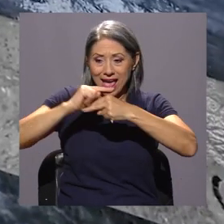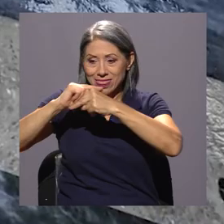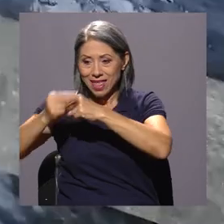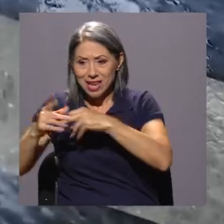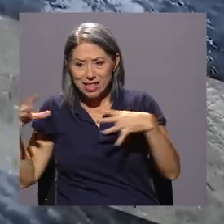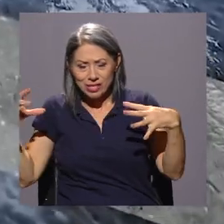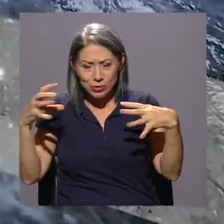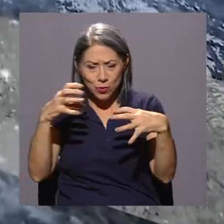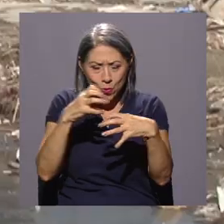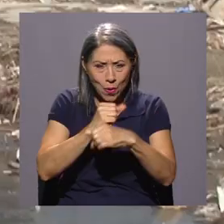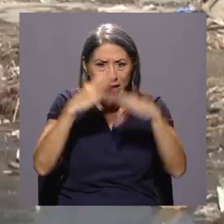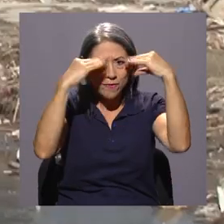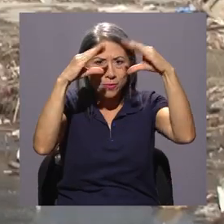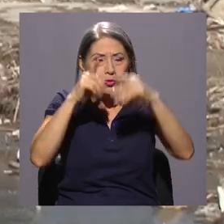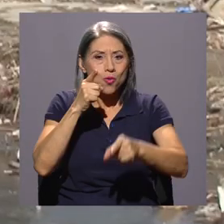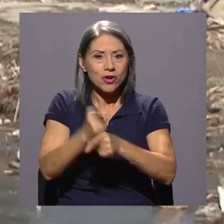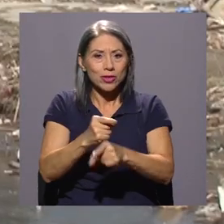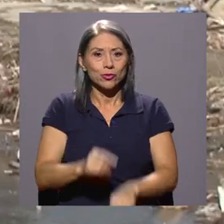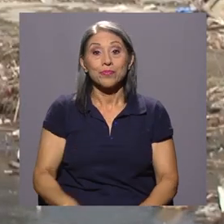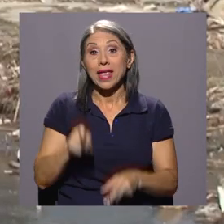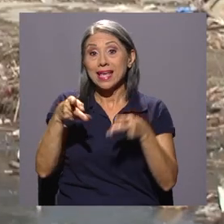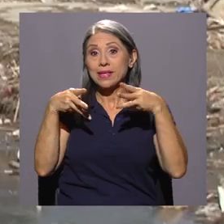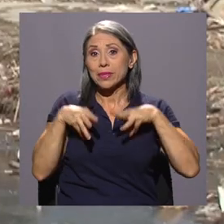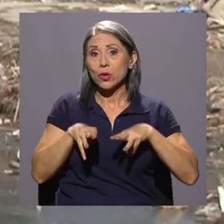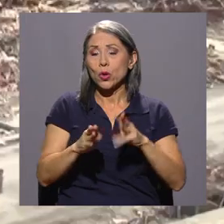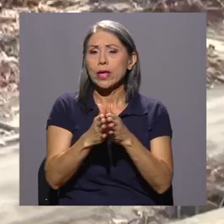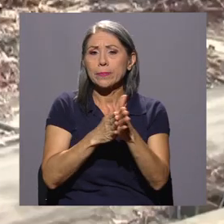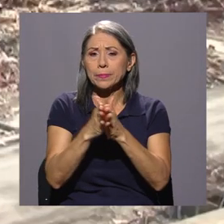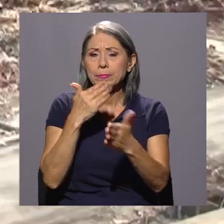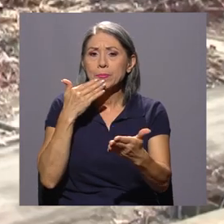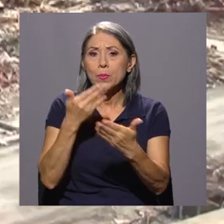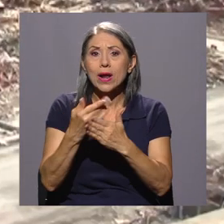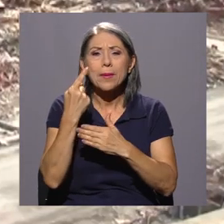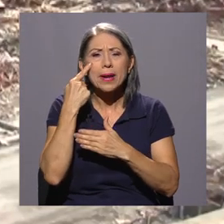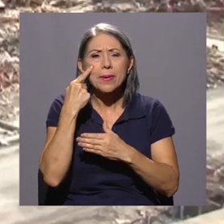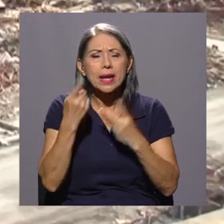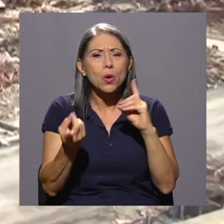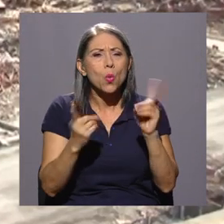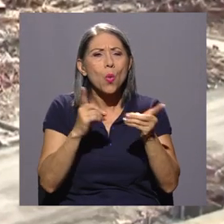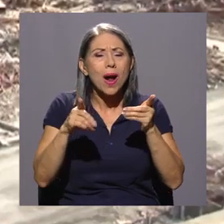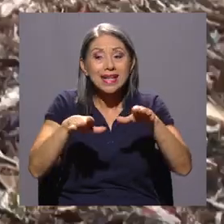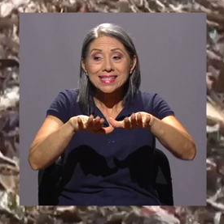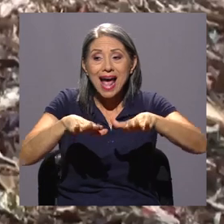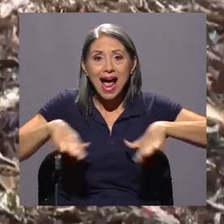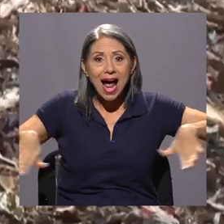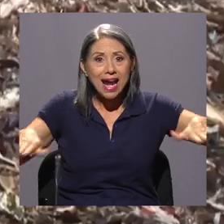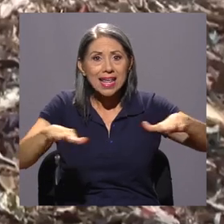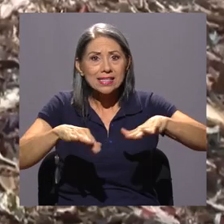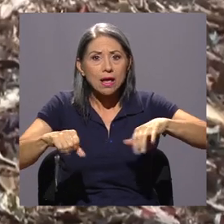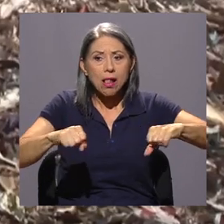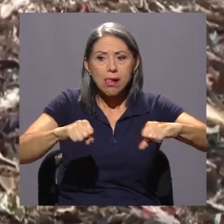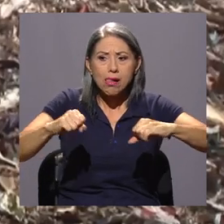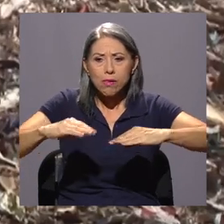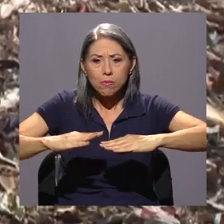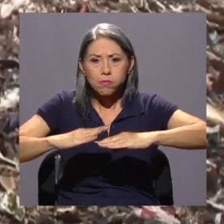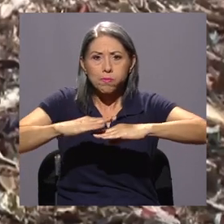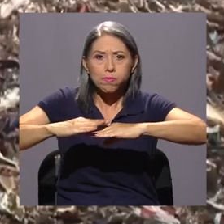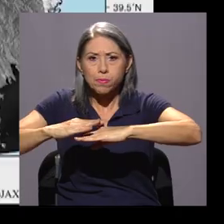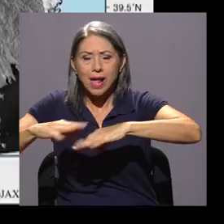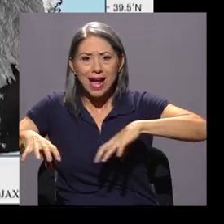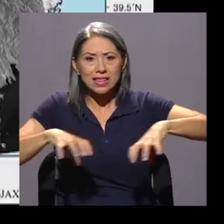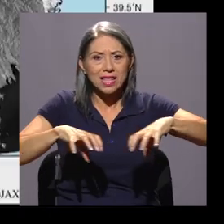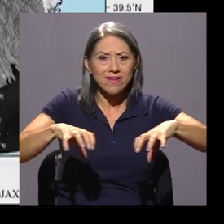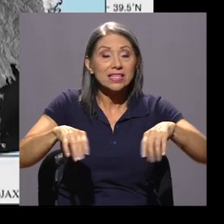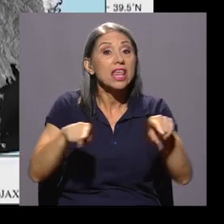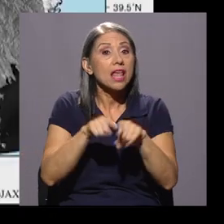correctos. Esta metodología demostró ser de gran utilidad para evaluar cuáles áreas están tectónicamente activas, así como para